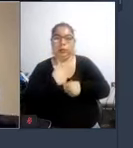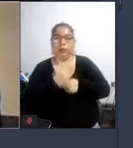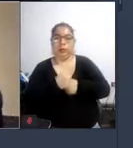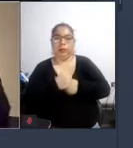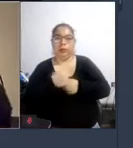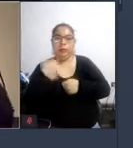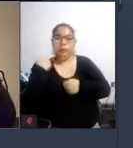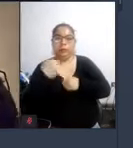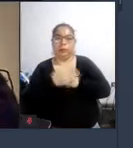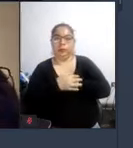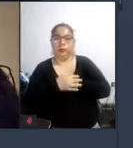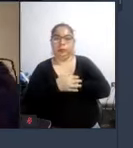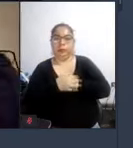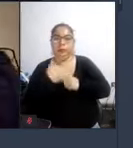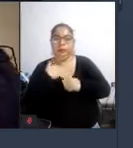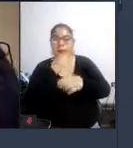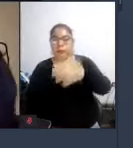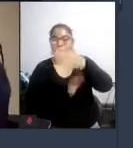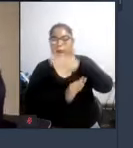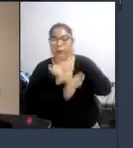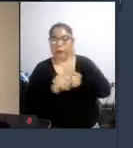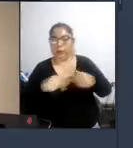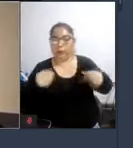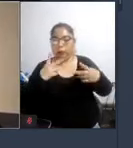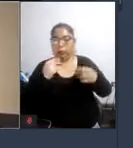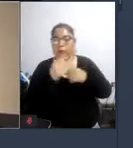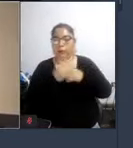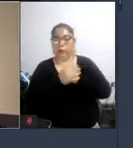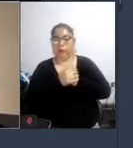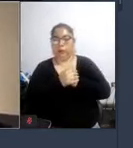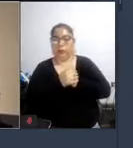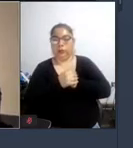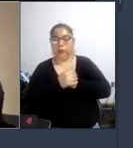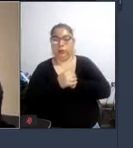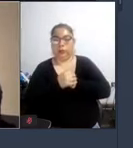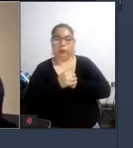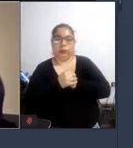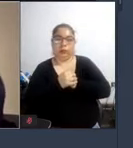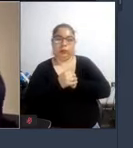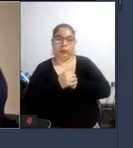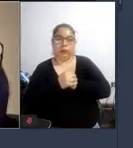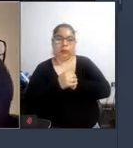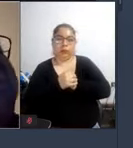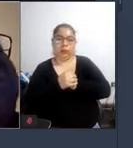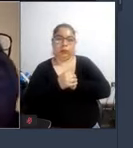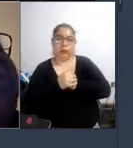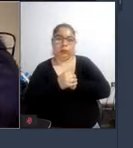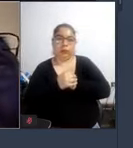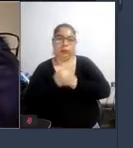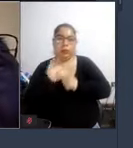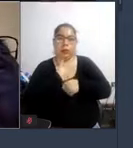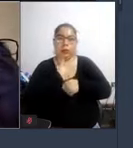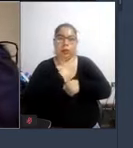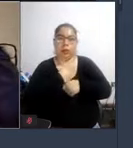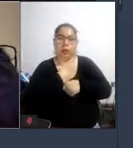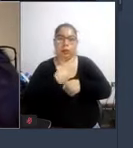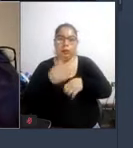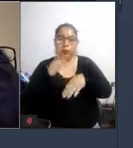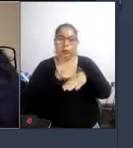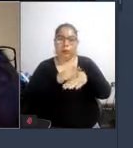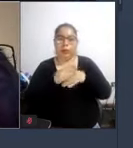una discapacidad yo nunca viví sin una discapacidad por lo tanto para mí forma parte de mi